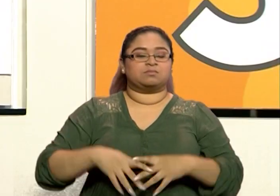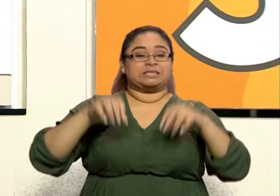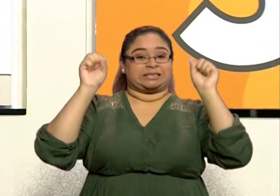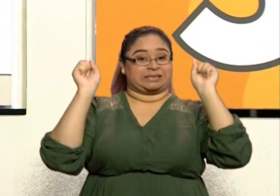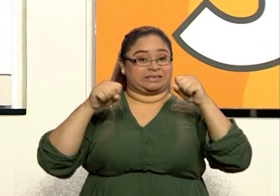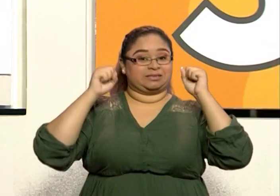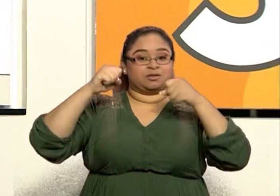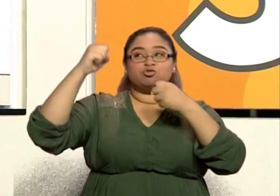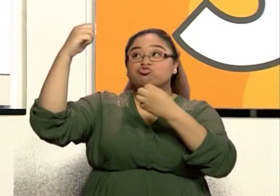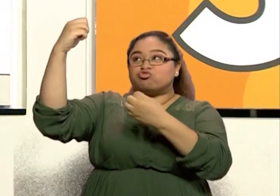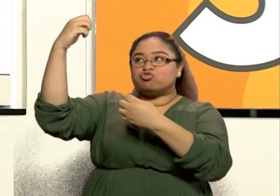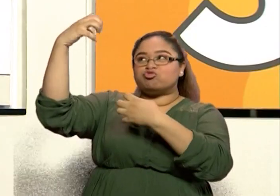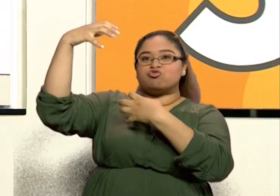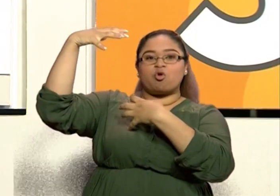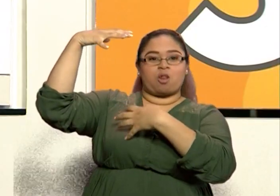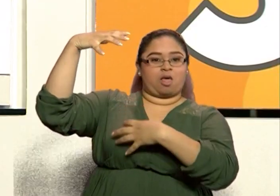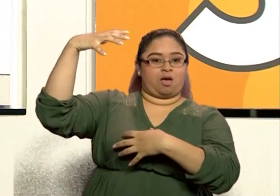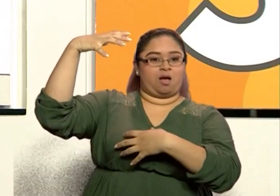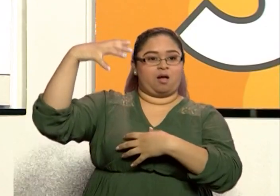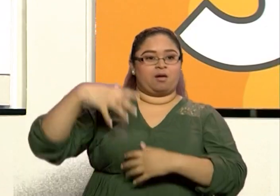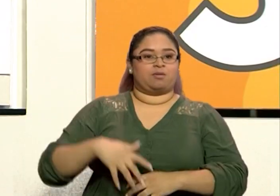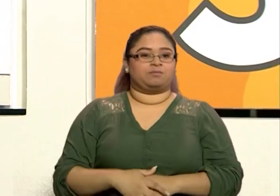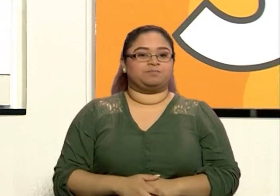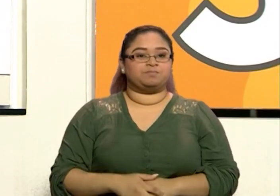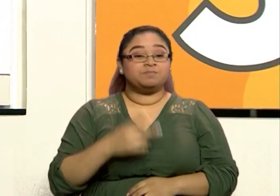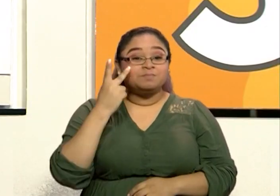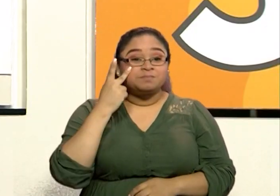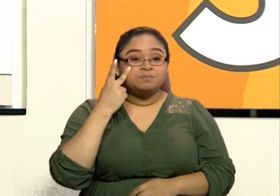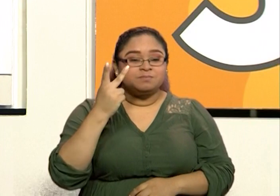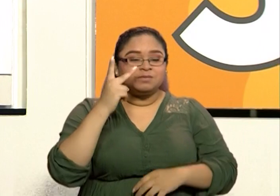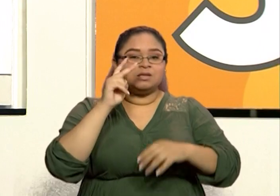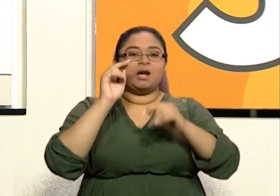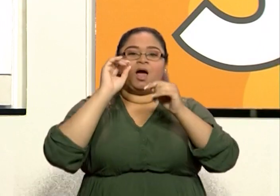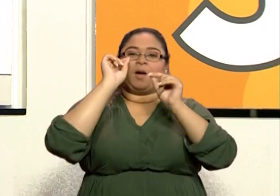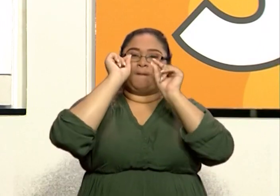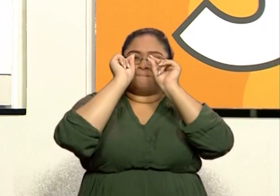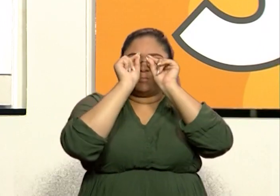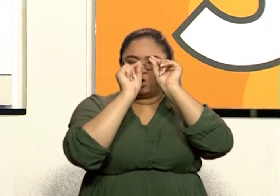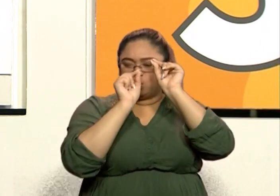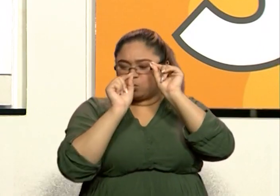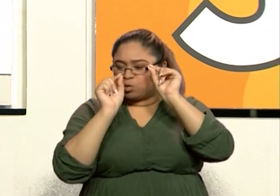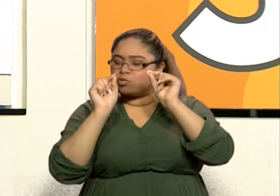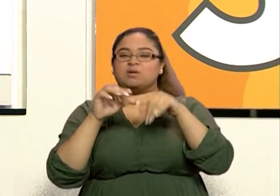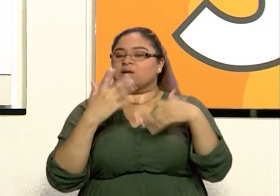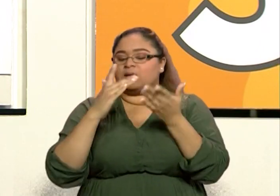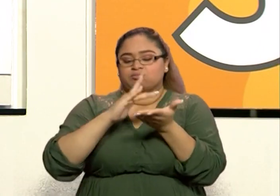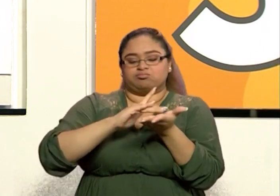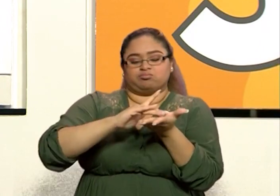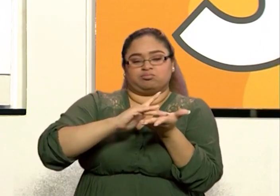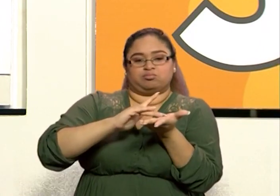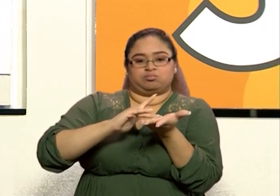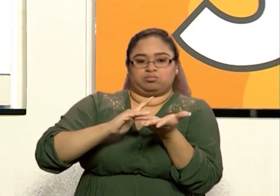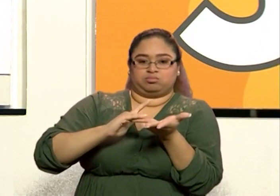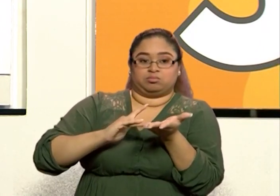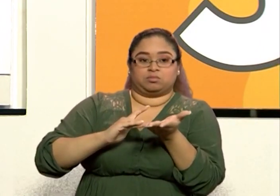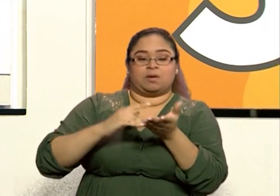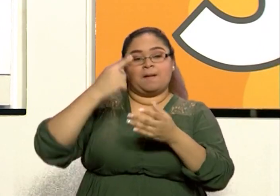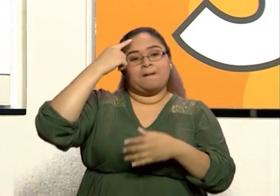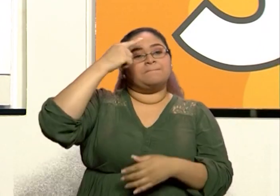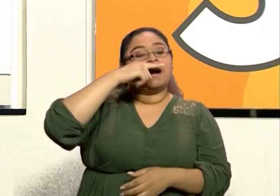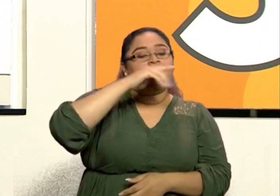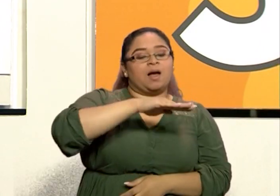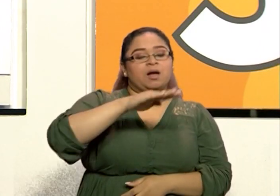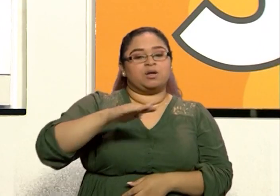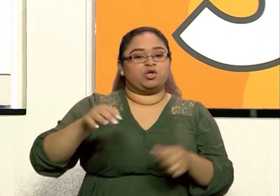Soleado. Muy bien. Aquí tenemos la transcripción en braille, ¿verdad? Que la podemos ver para el chico con